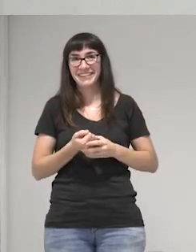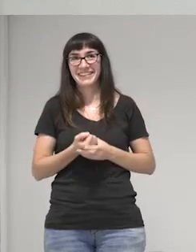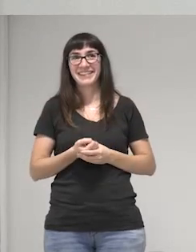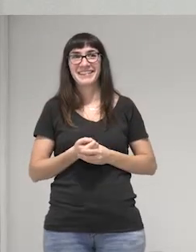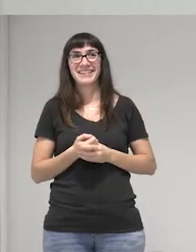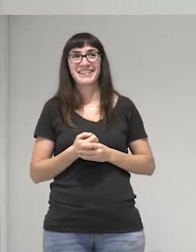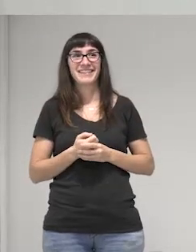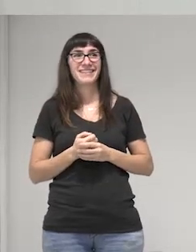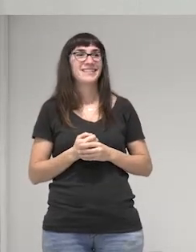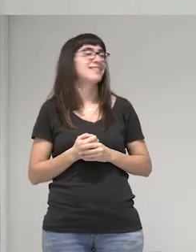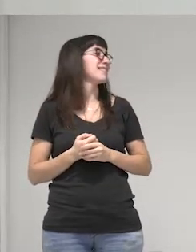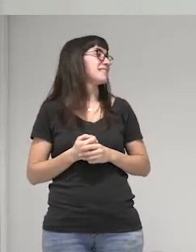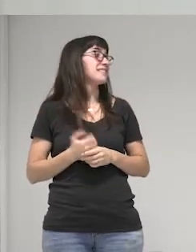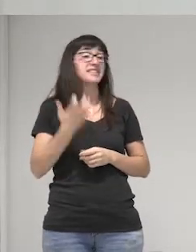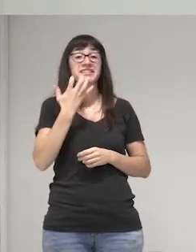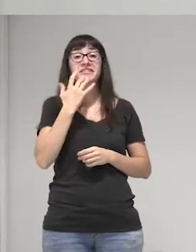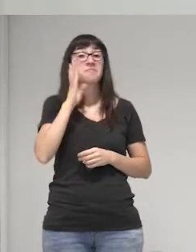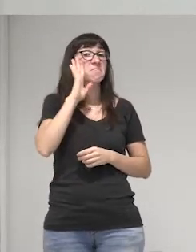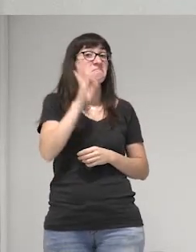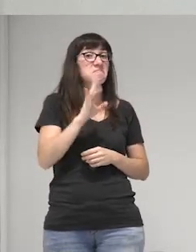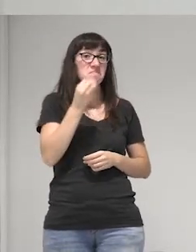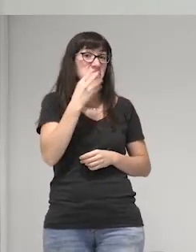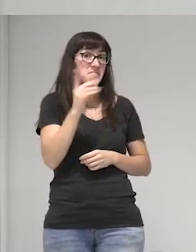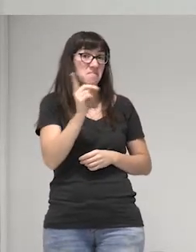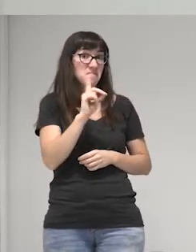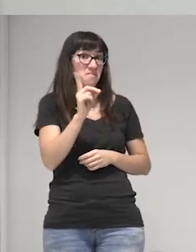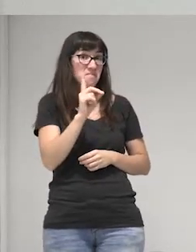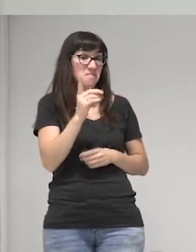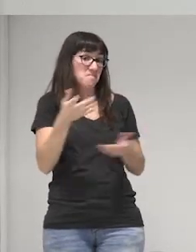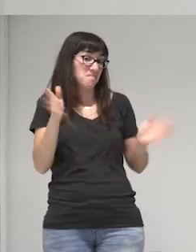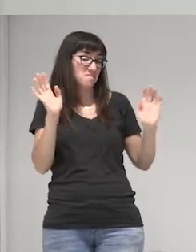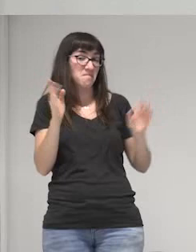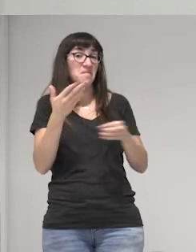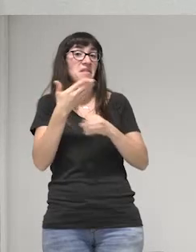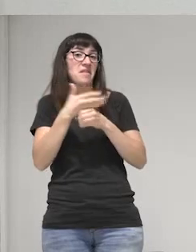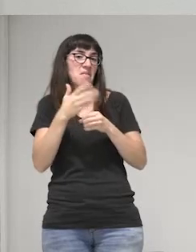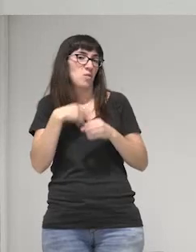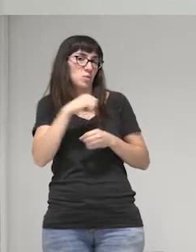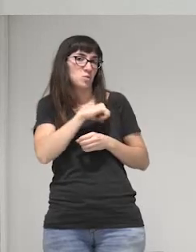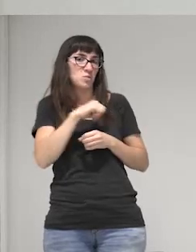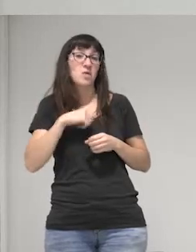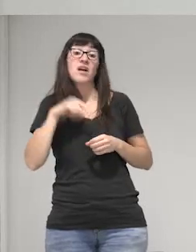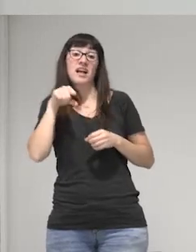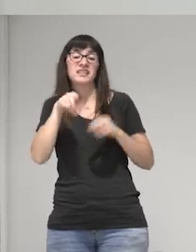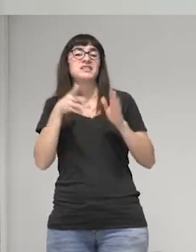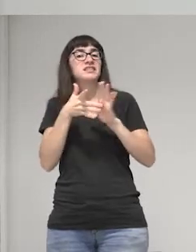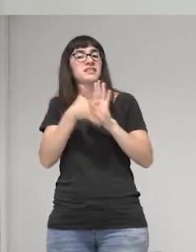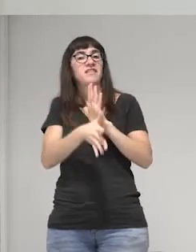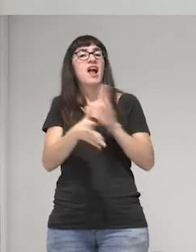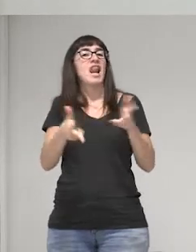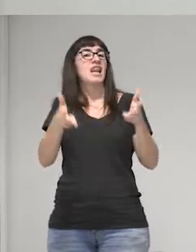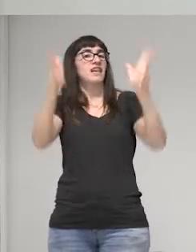¿a quién no le parezca? pues todavía está presa ella sola porque eso se llama libertad